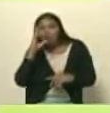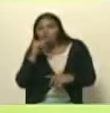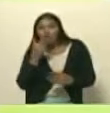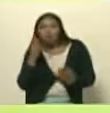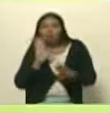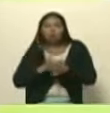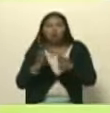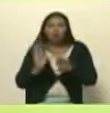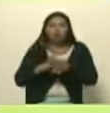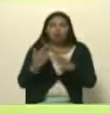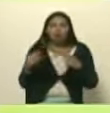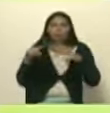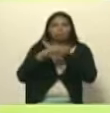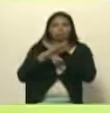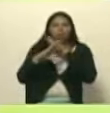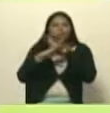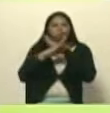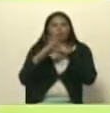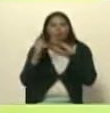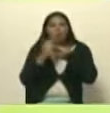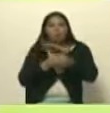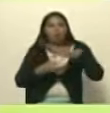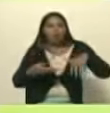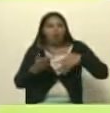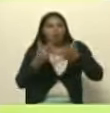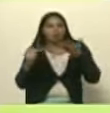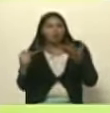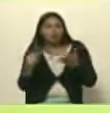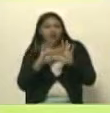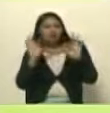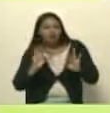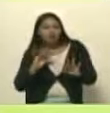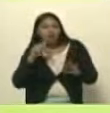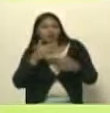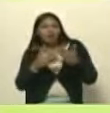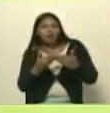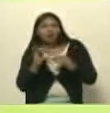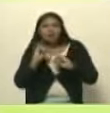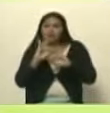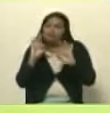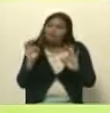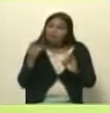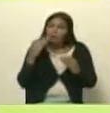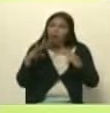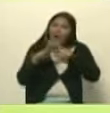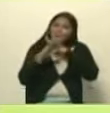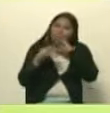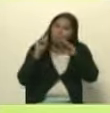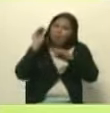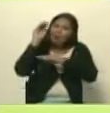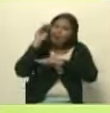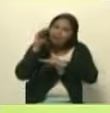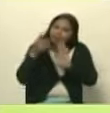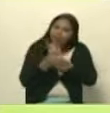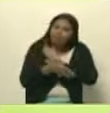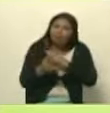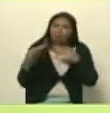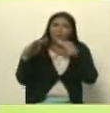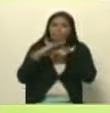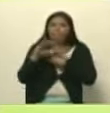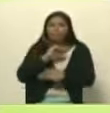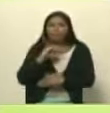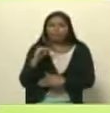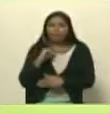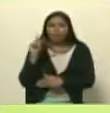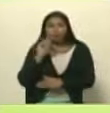están censurados por el bloqueo entre otras cosas y entonces esa censura va más allá de censura individual